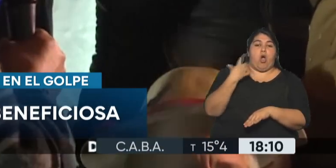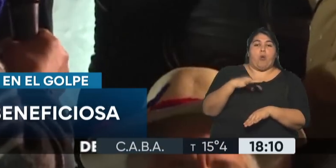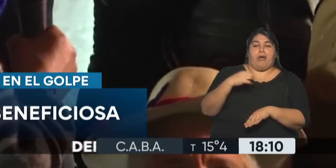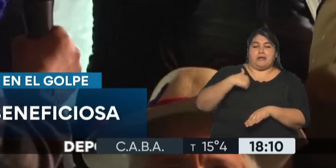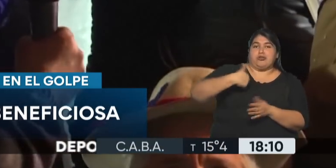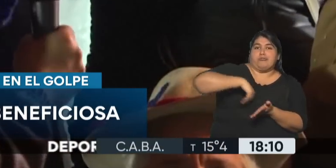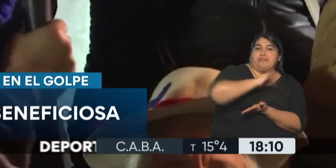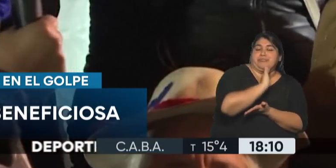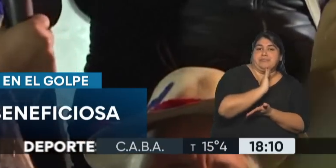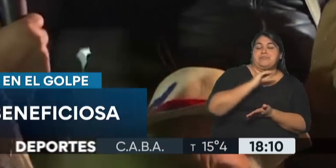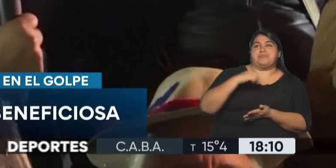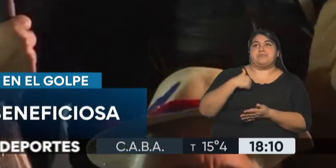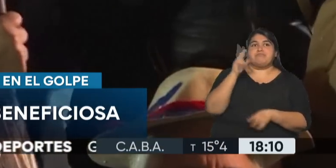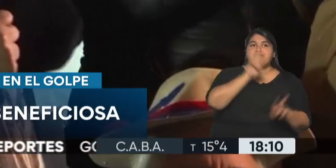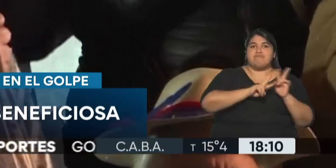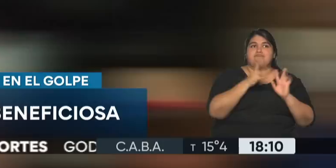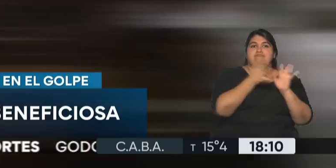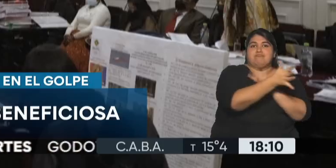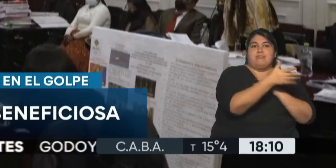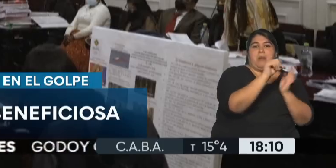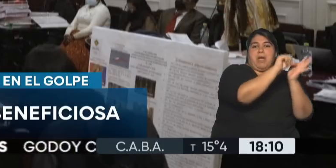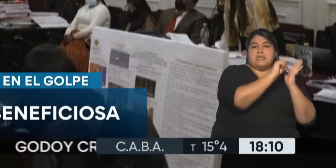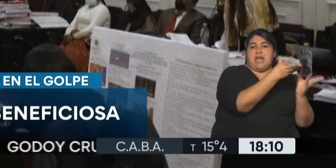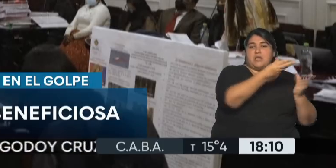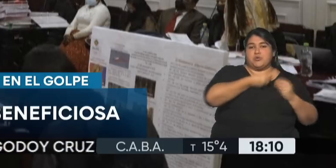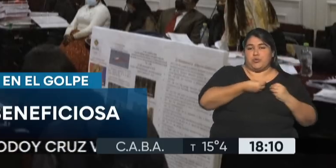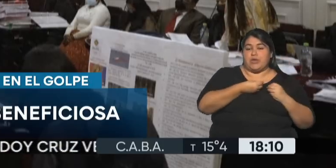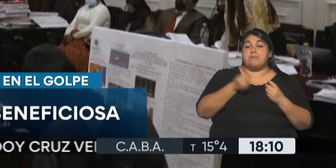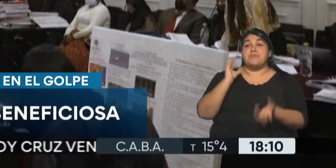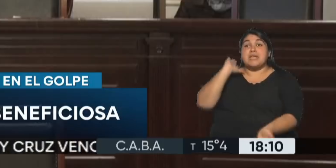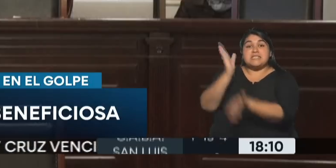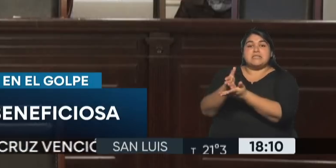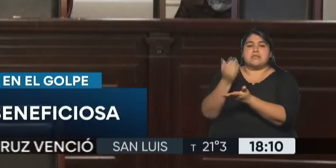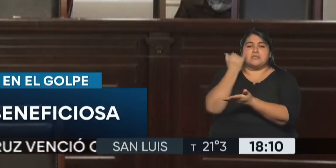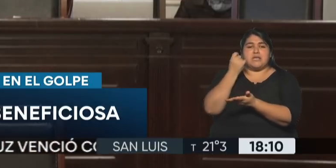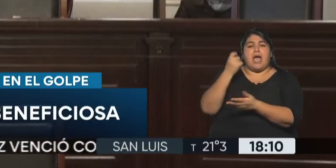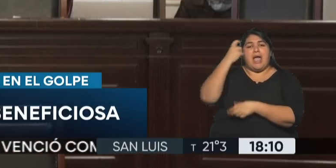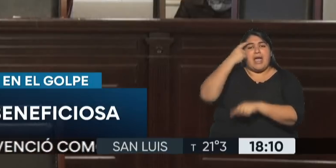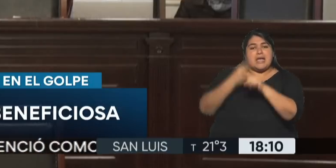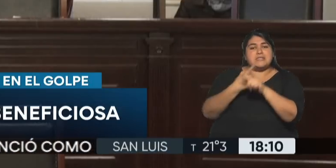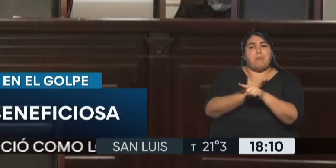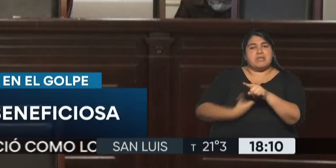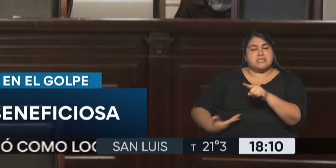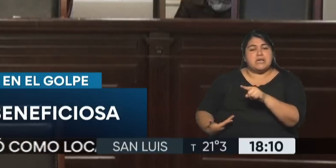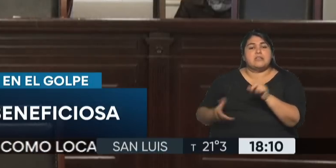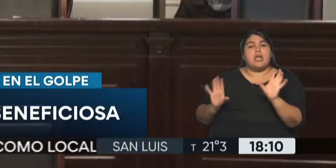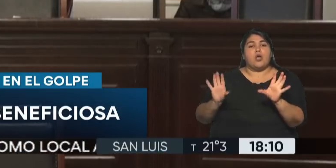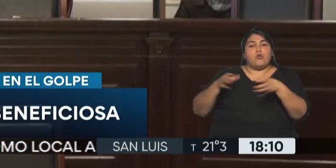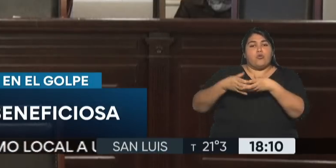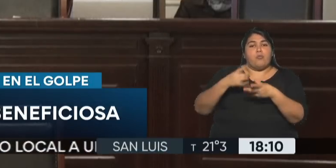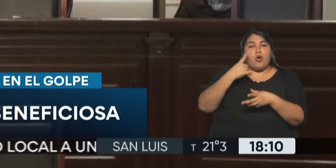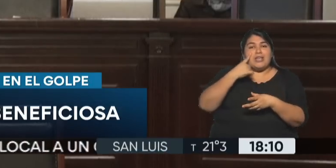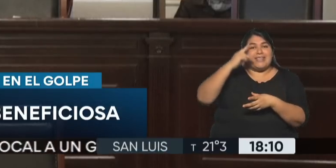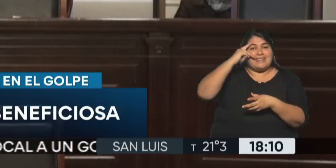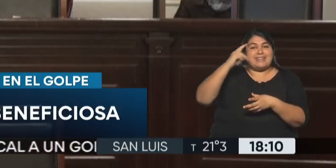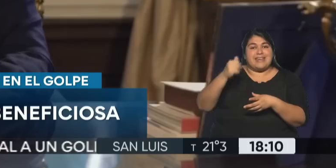y salir del país en busca de refugio político. La sentencia, en tanto, fue repudiada por expresidentes que forman parte del grupo IDEA y